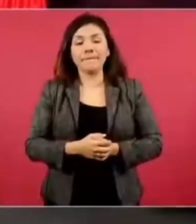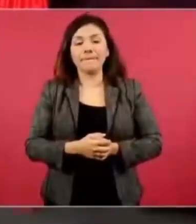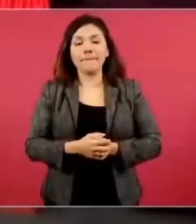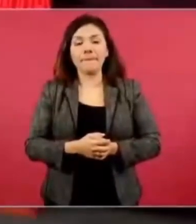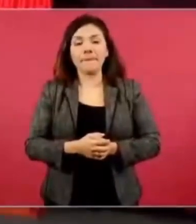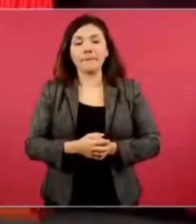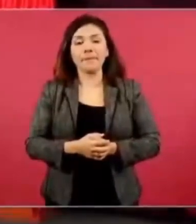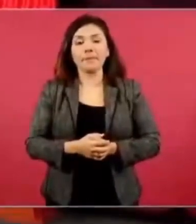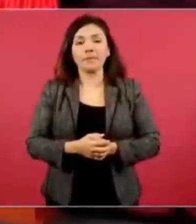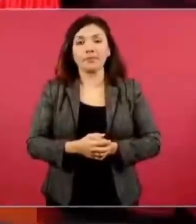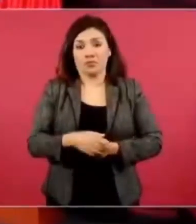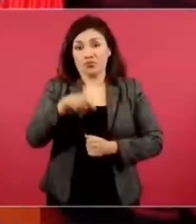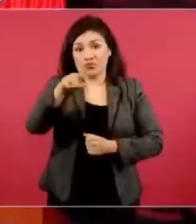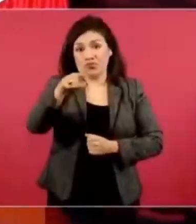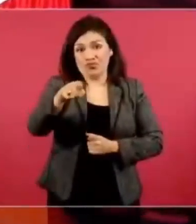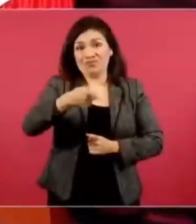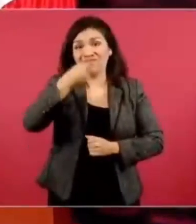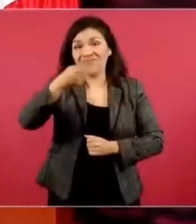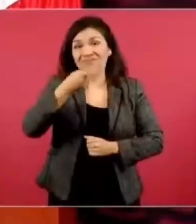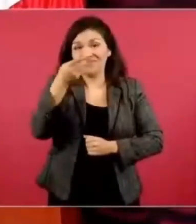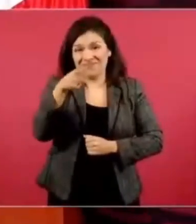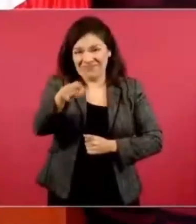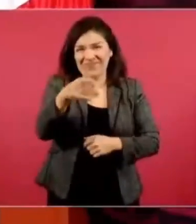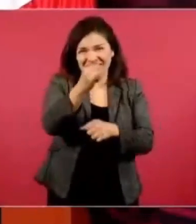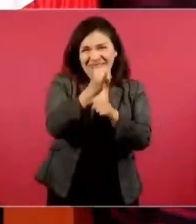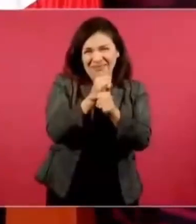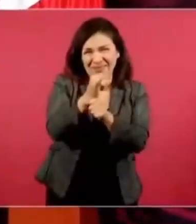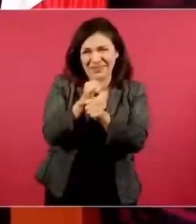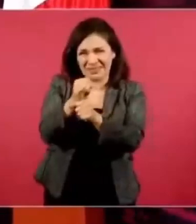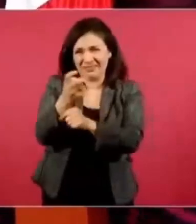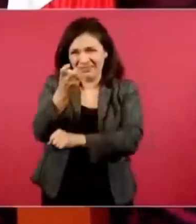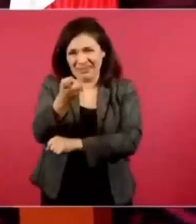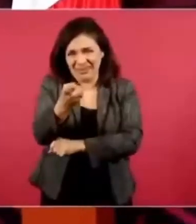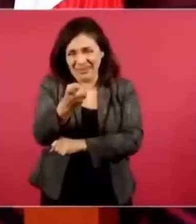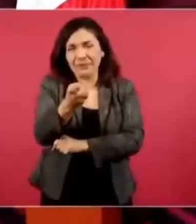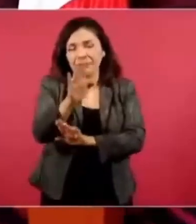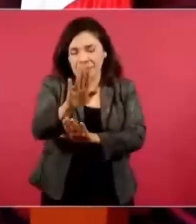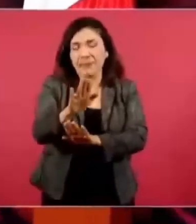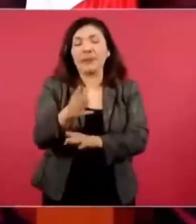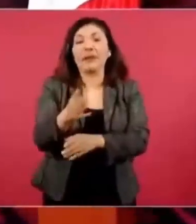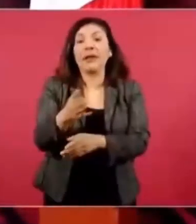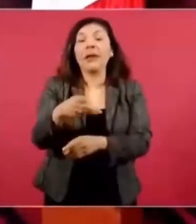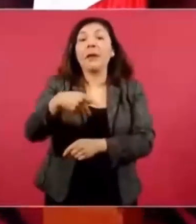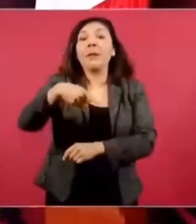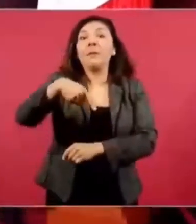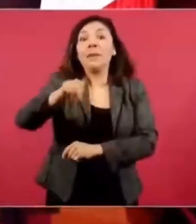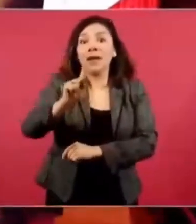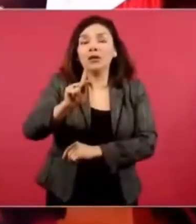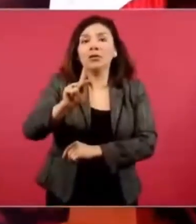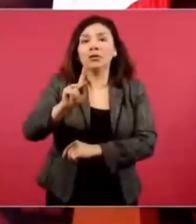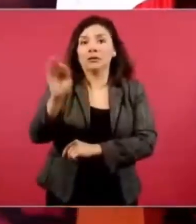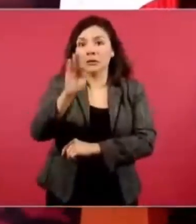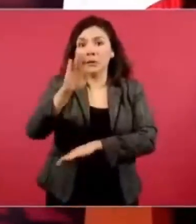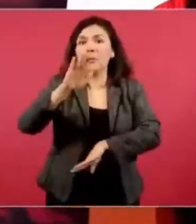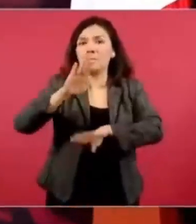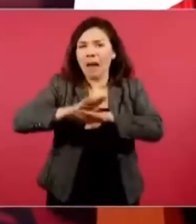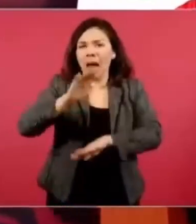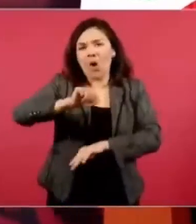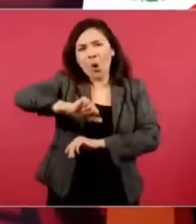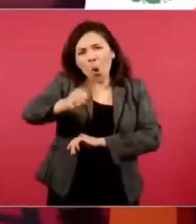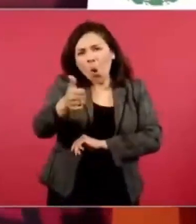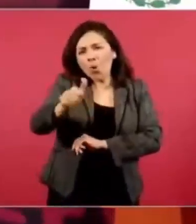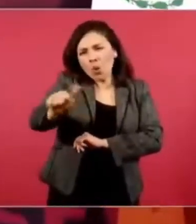Tú hablas de esa investigación, pero si se tratara de abrir expedientes,